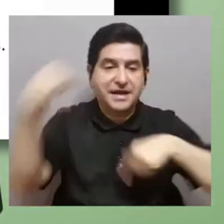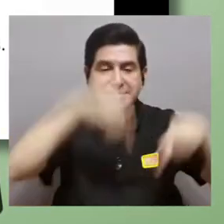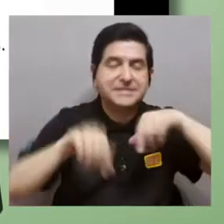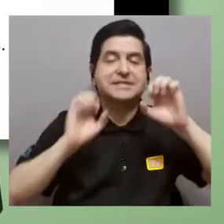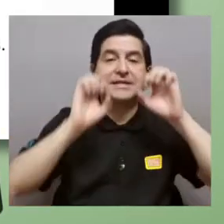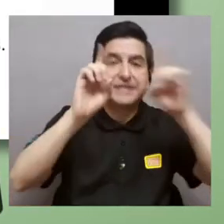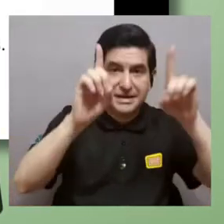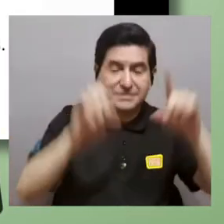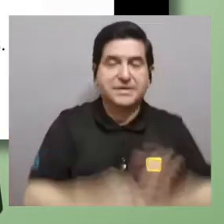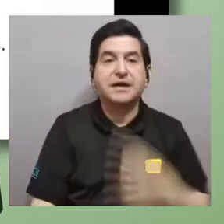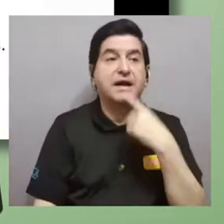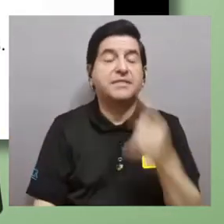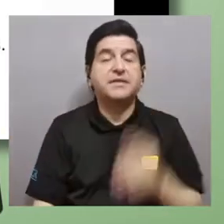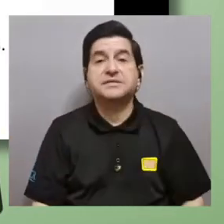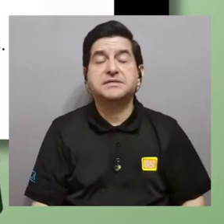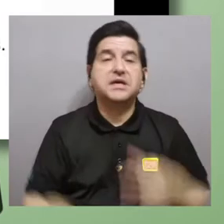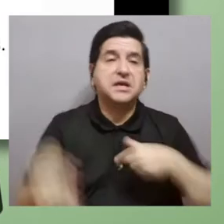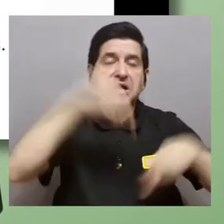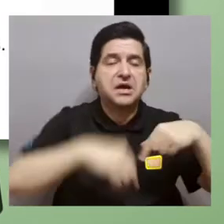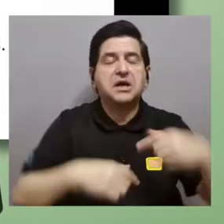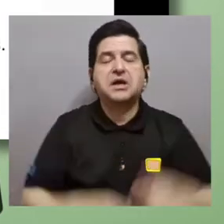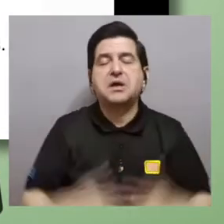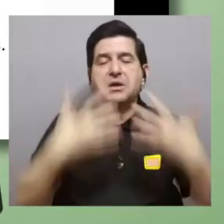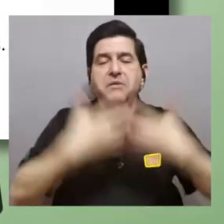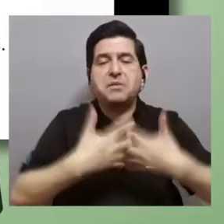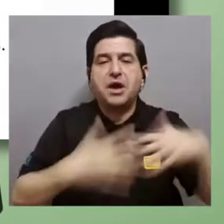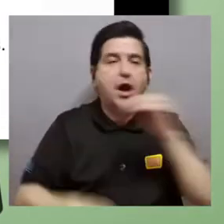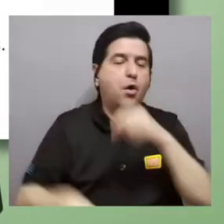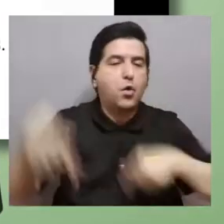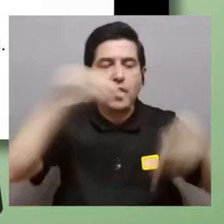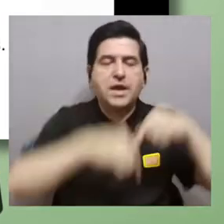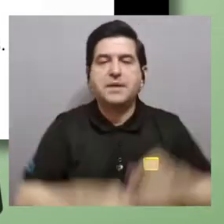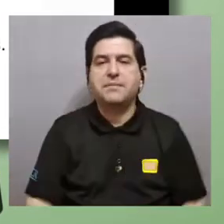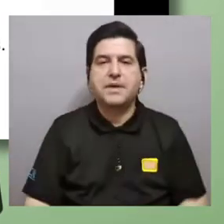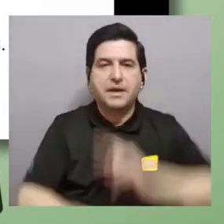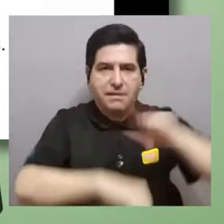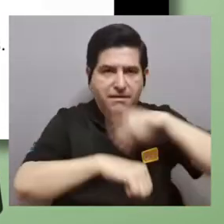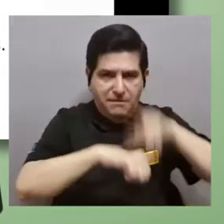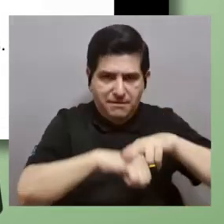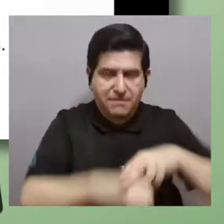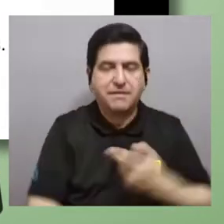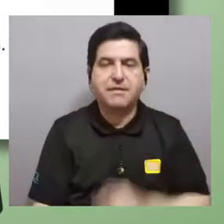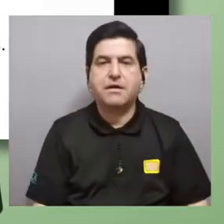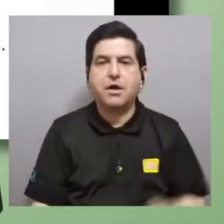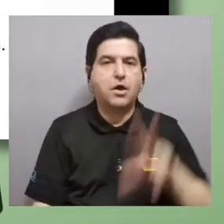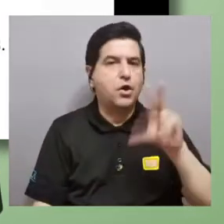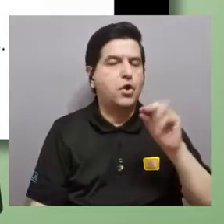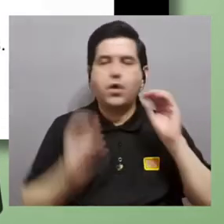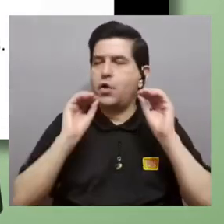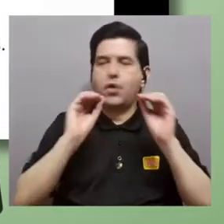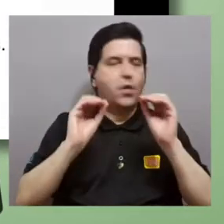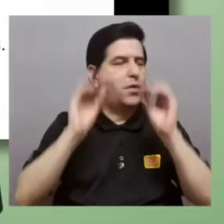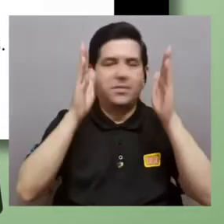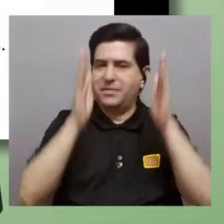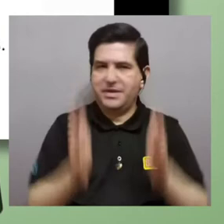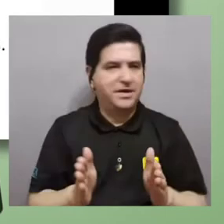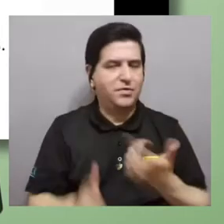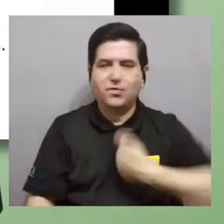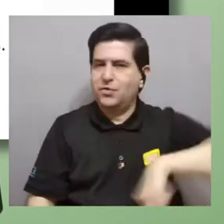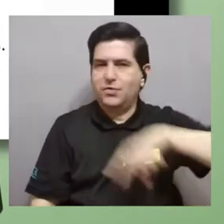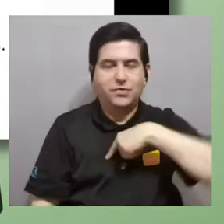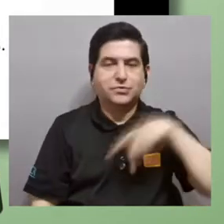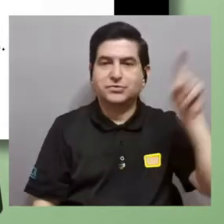química educacional como decir por ejemplo química industrial o química orgánica no es pedagogía nosotros no somos pedagogos